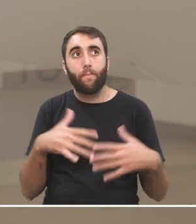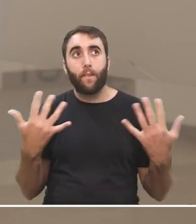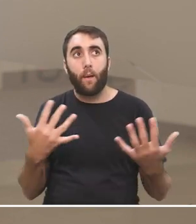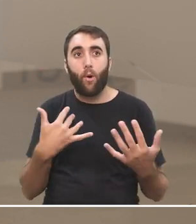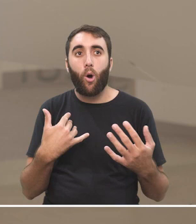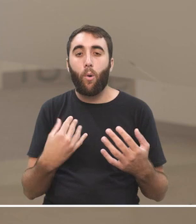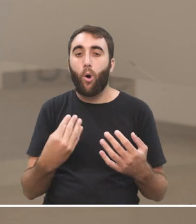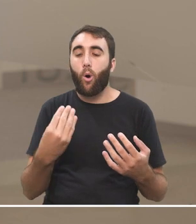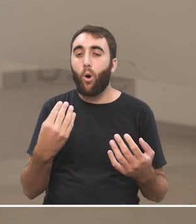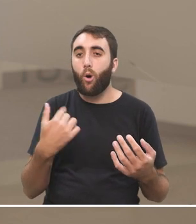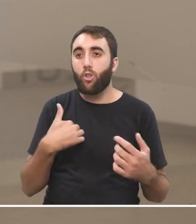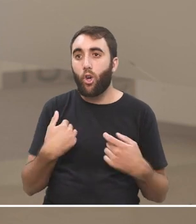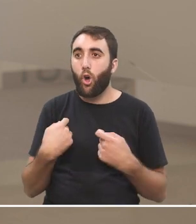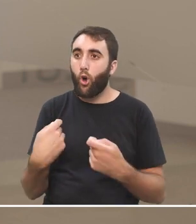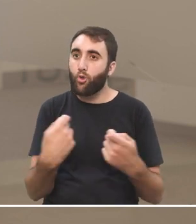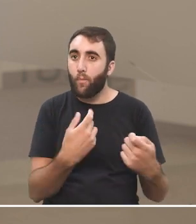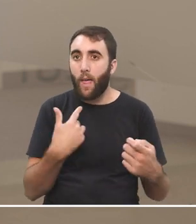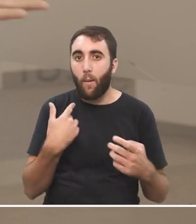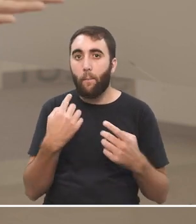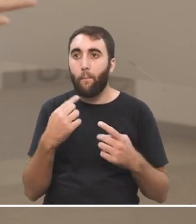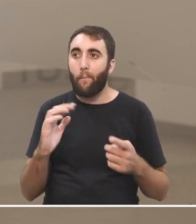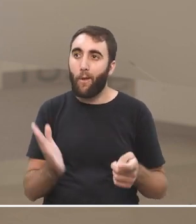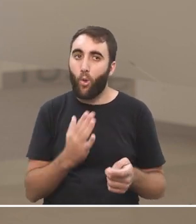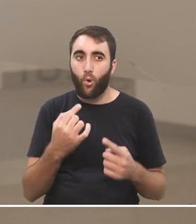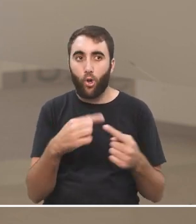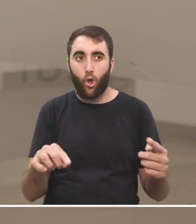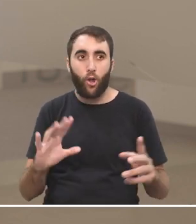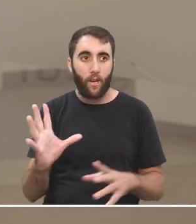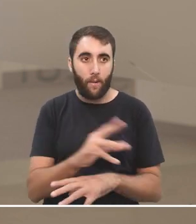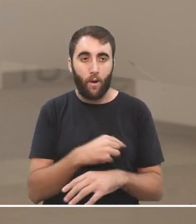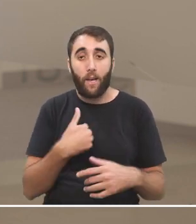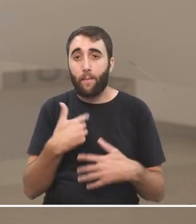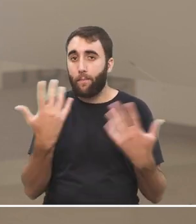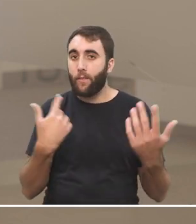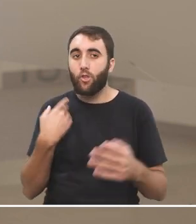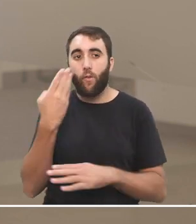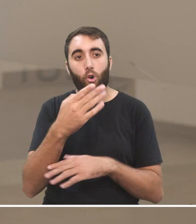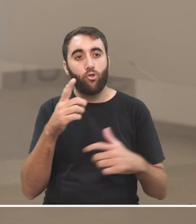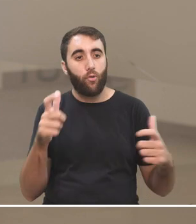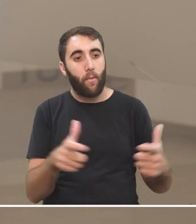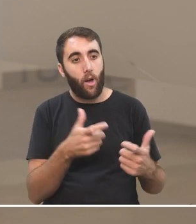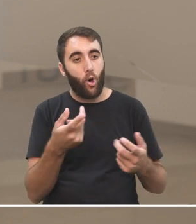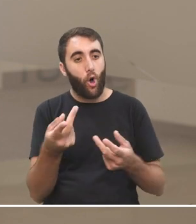consumidores de productos de todo tipo. Así como compramos en el supermercado